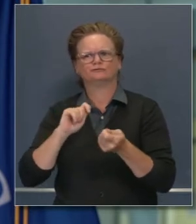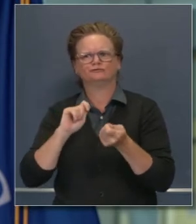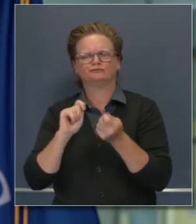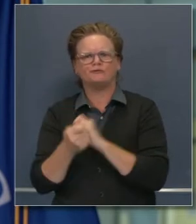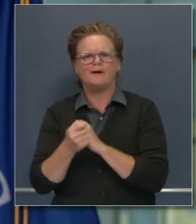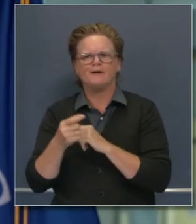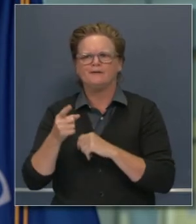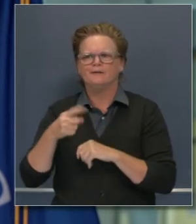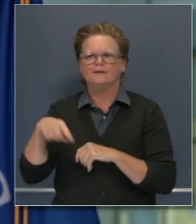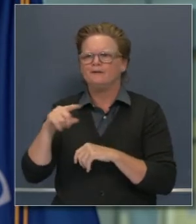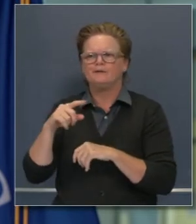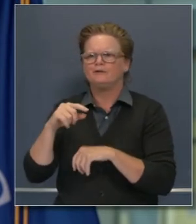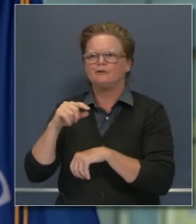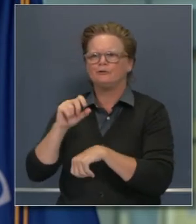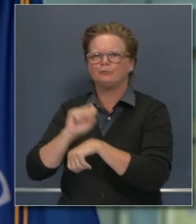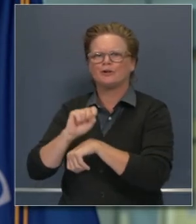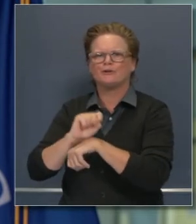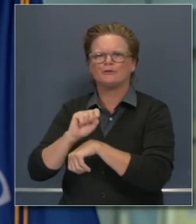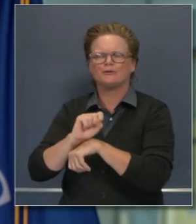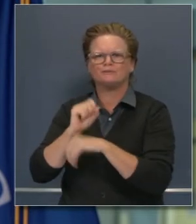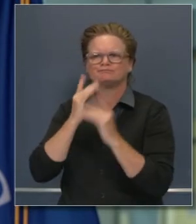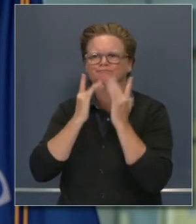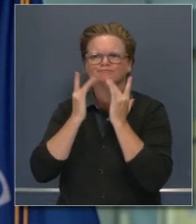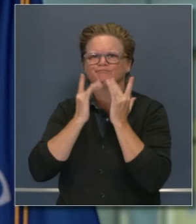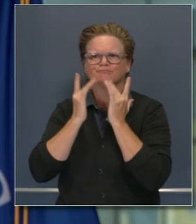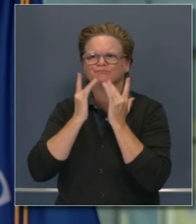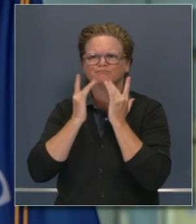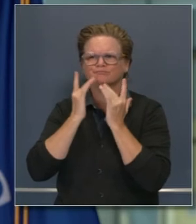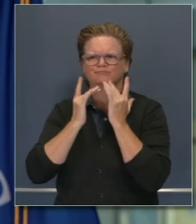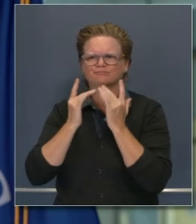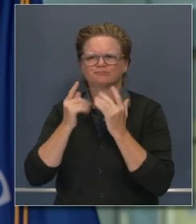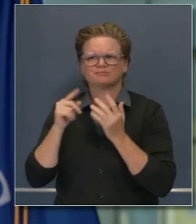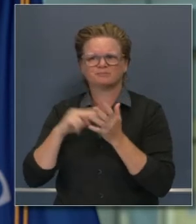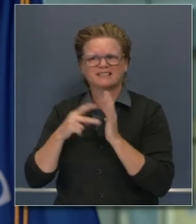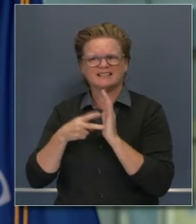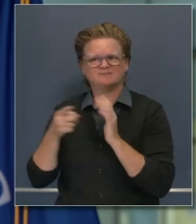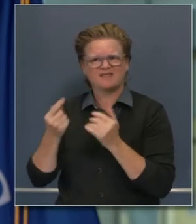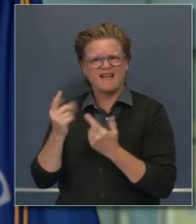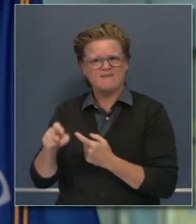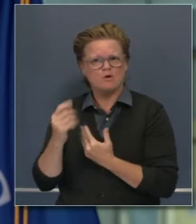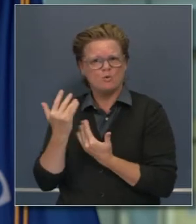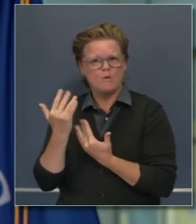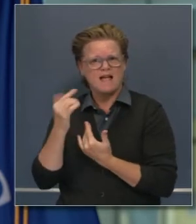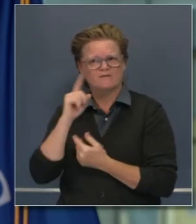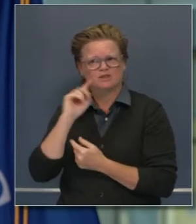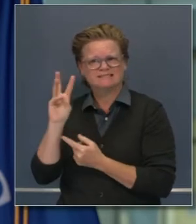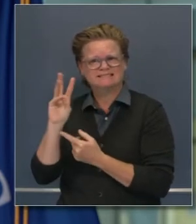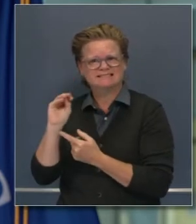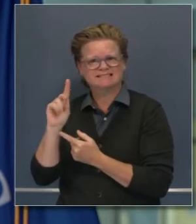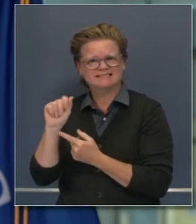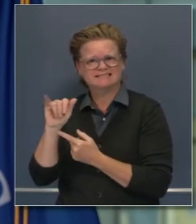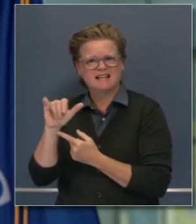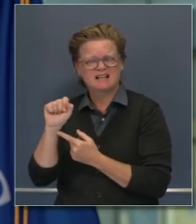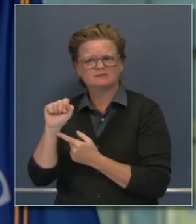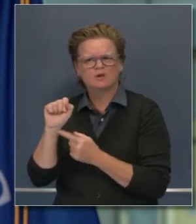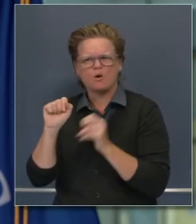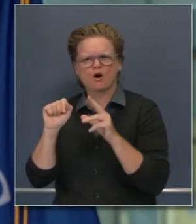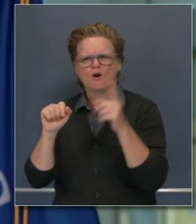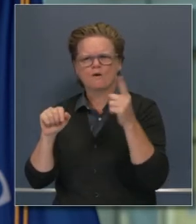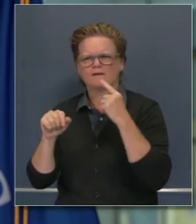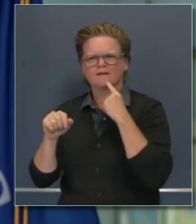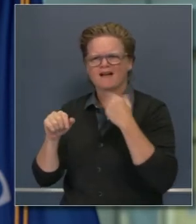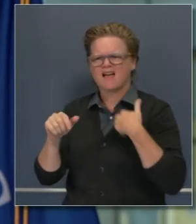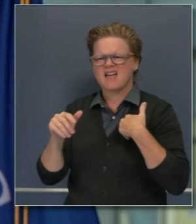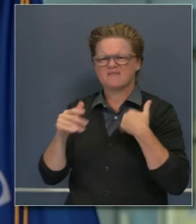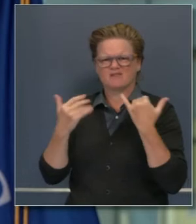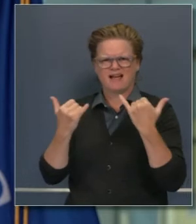o bien que han tenido una interrupción de su trabajo, ¿cuánto tiempo van a tener que esperar? Ya hay una espera muy larga.